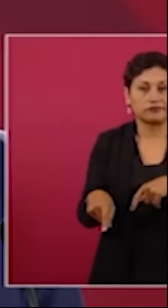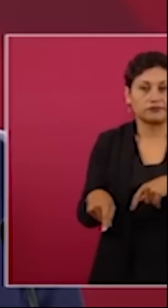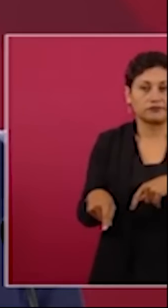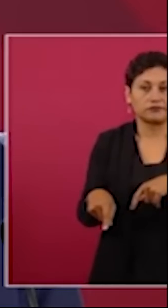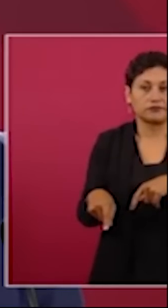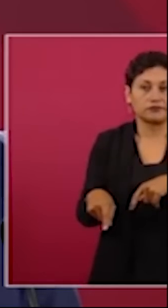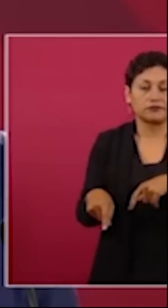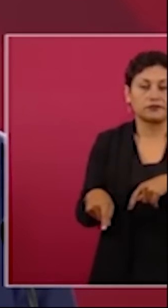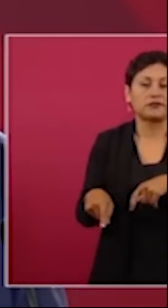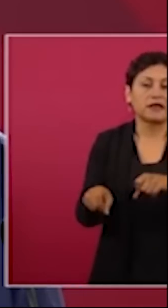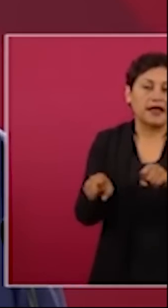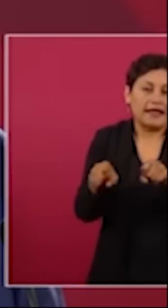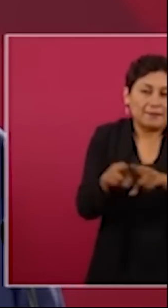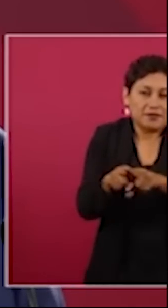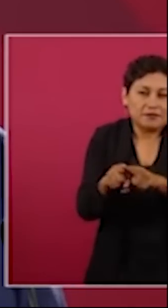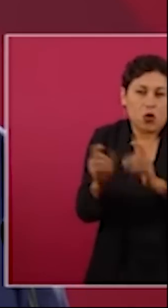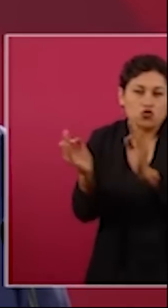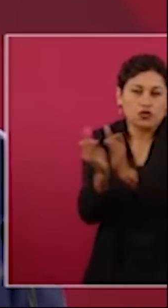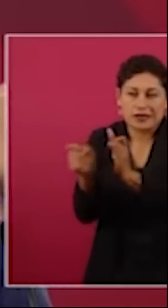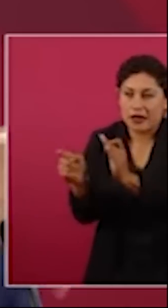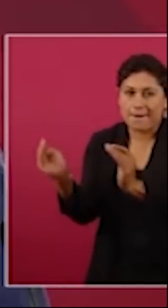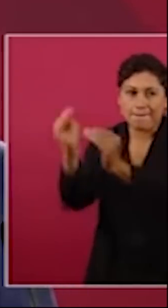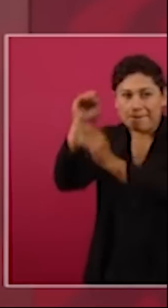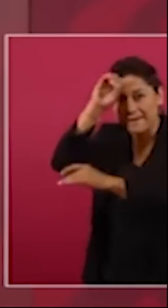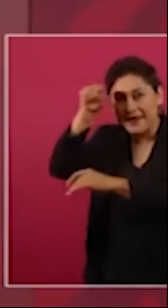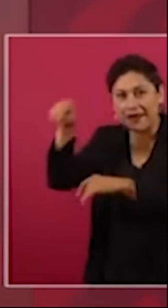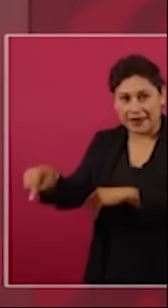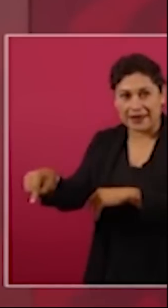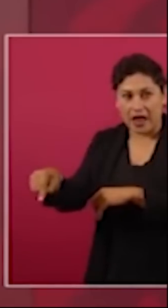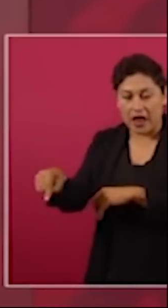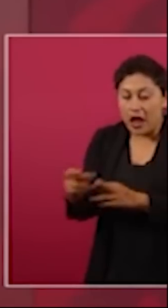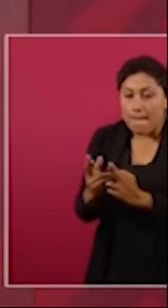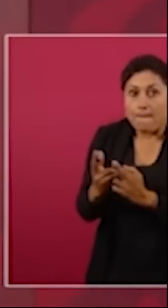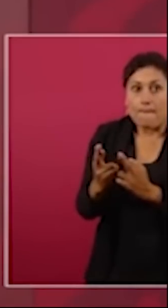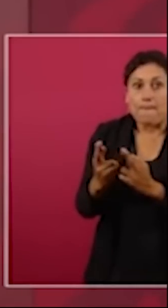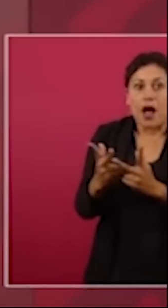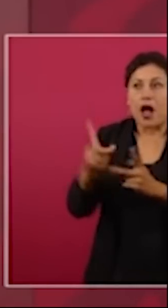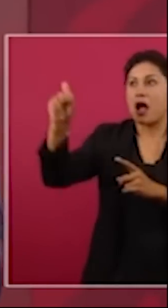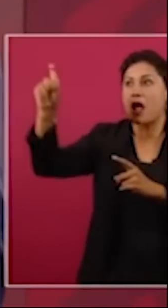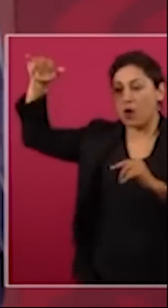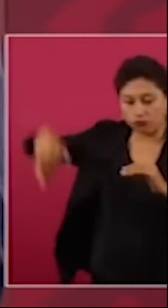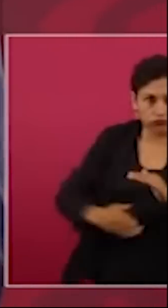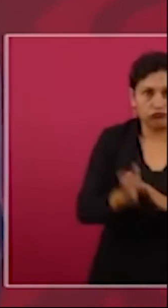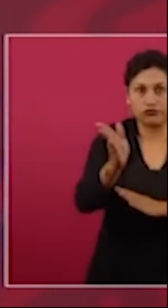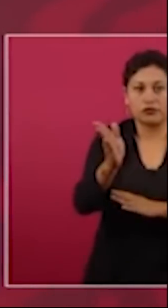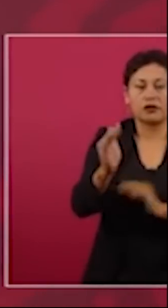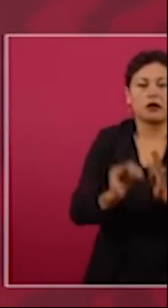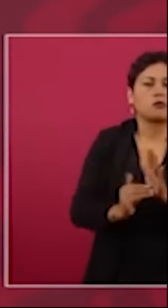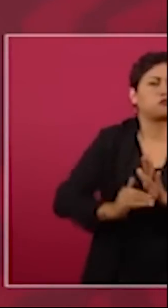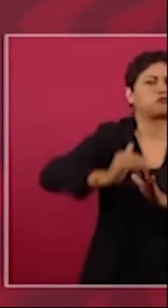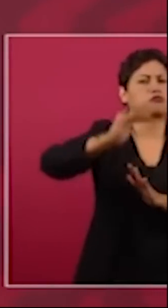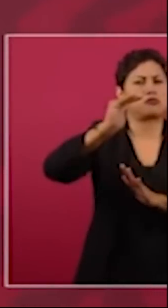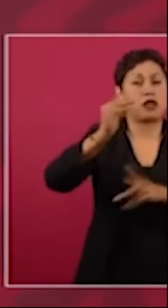de conducción entre las minas se viene el agua viene la inundación los que se salvan salen por la